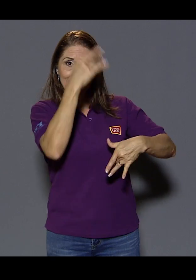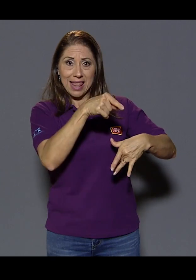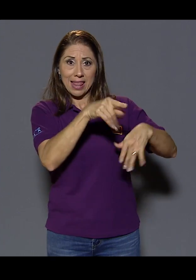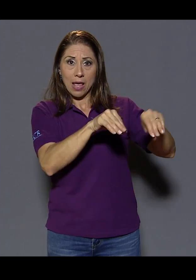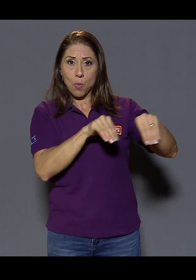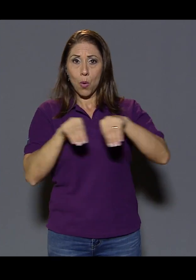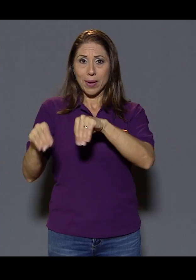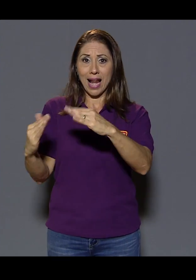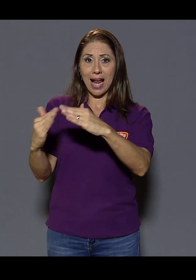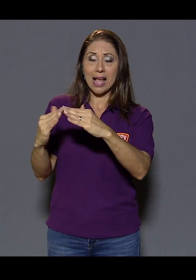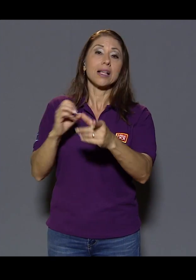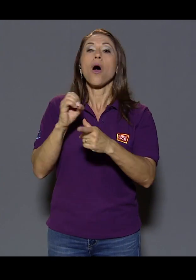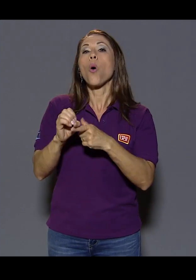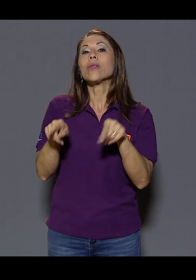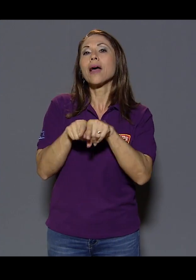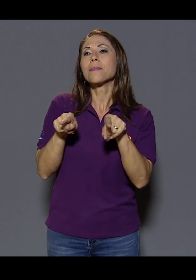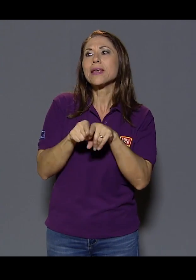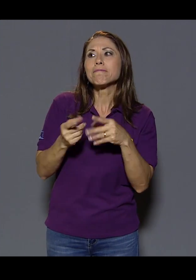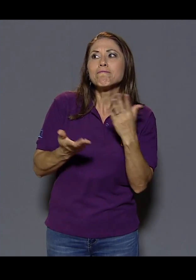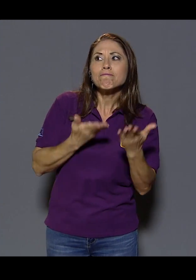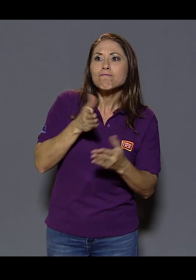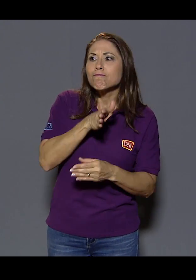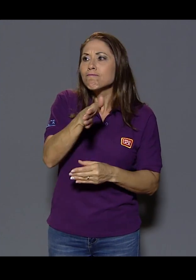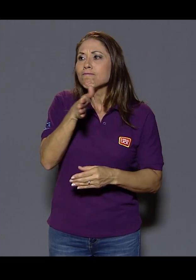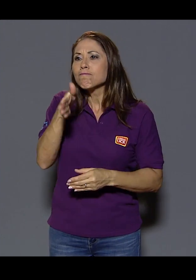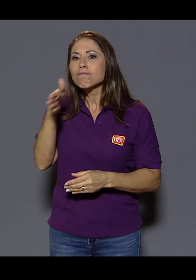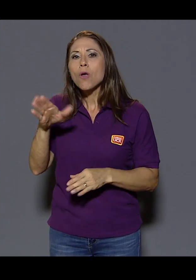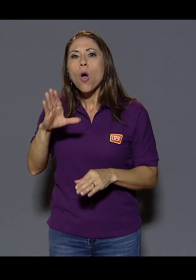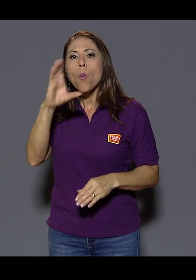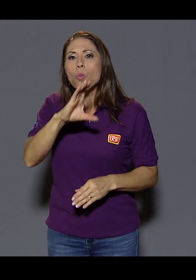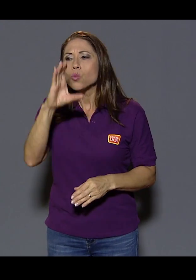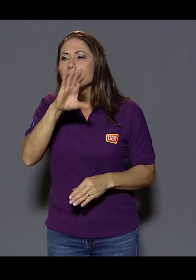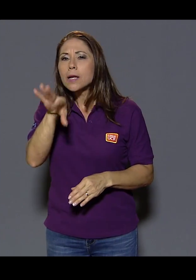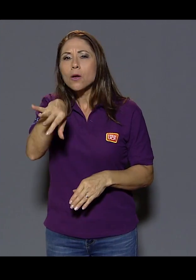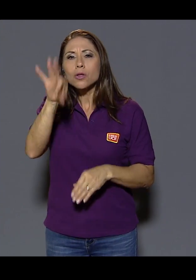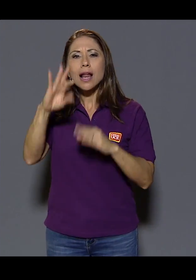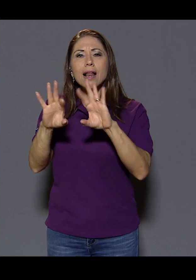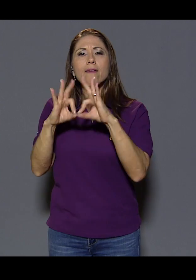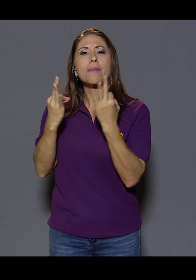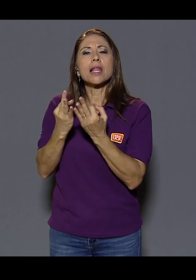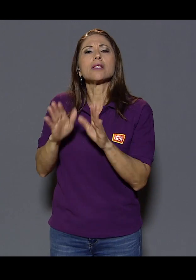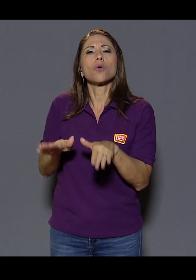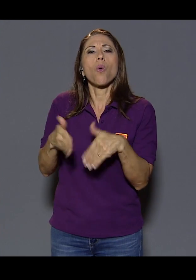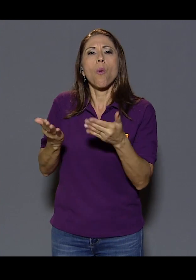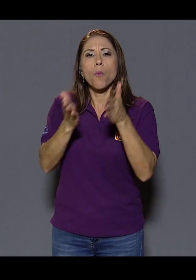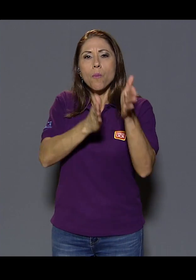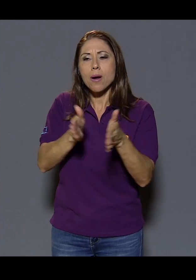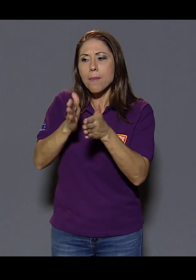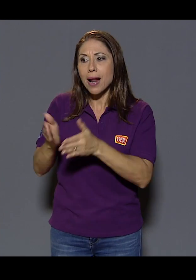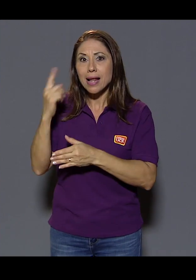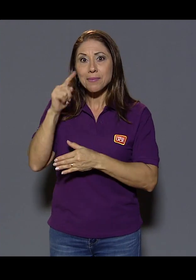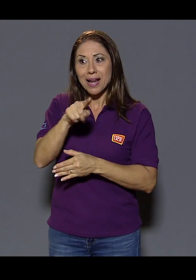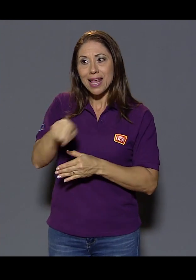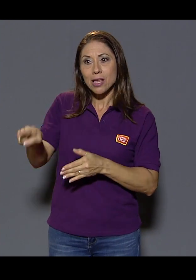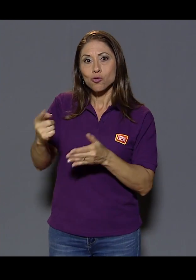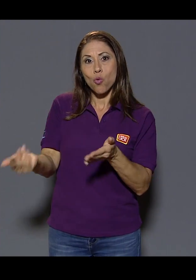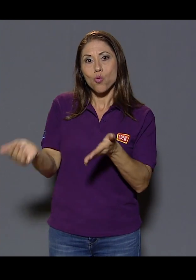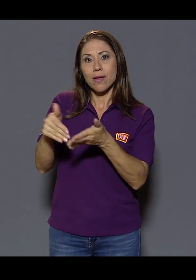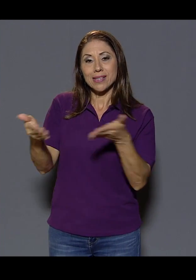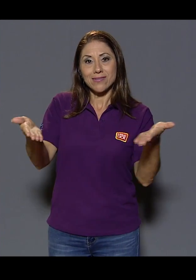seleccionar, bueno, cómo encontramos a las familias y también las preparamos para recibir de nuevo a este familiar?